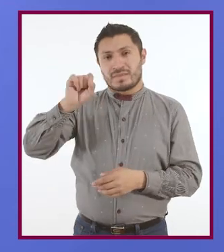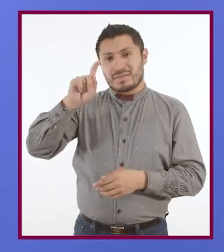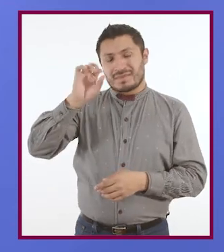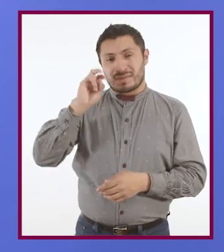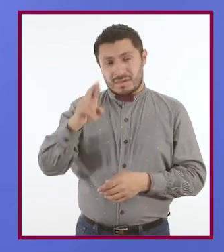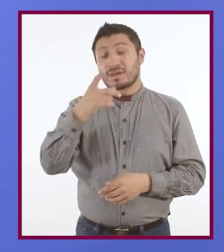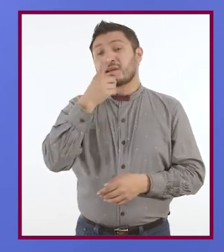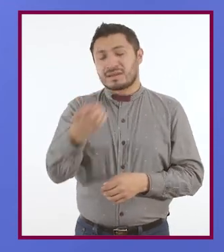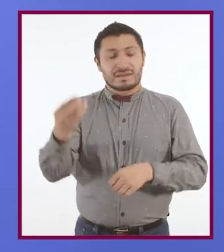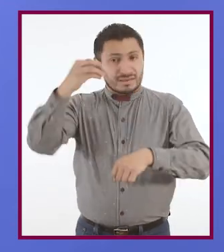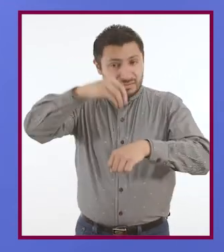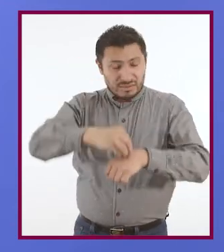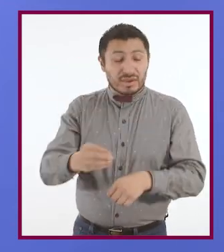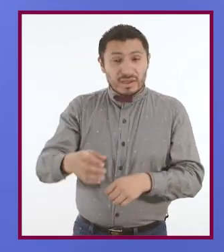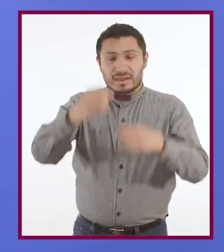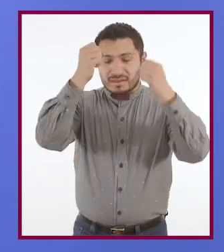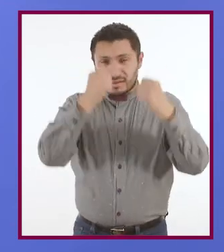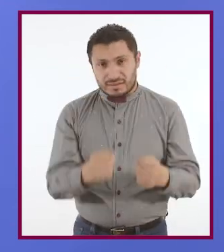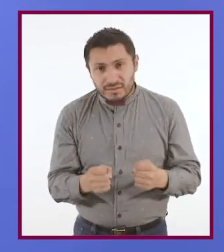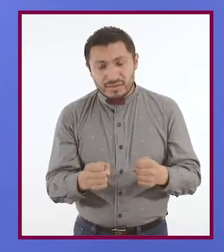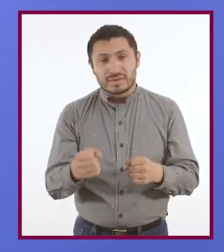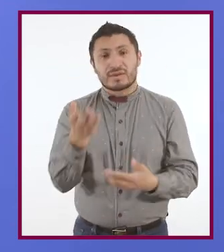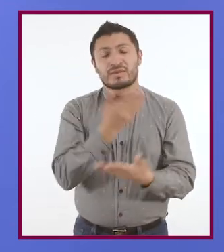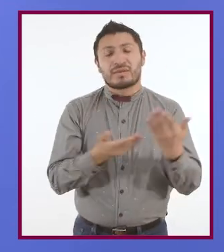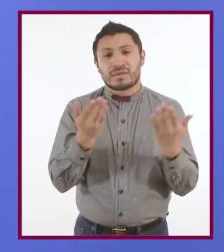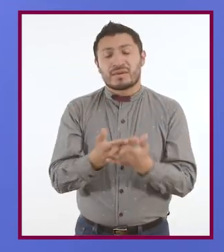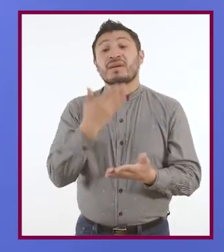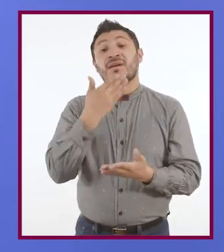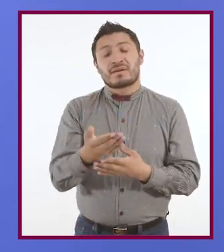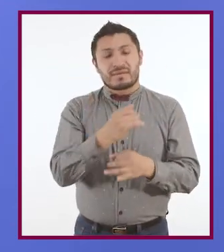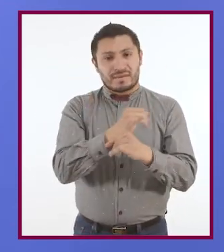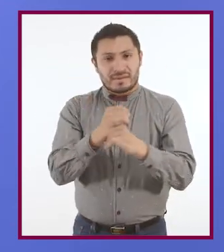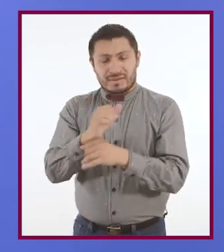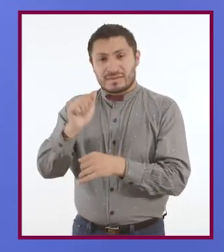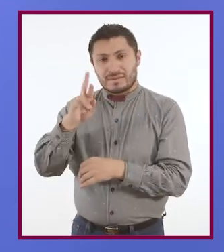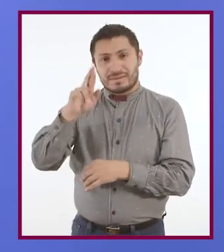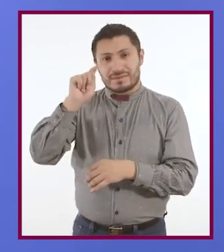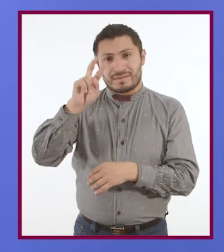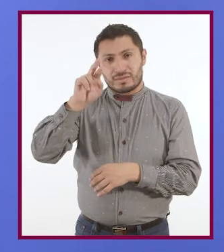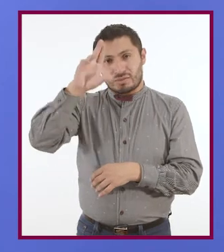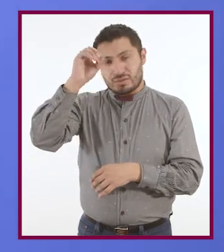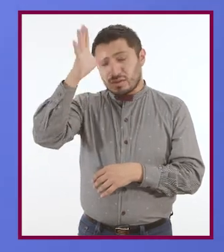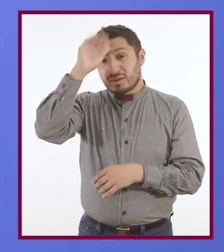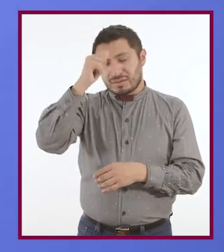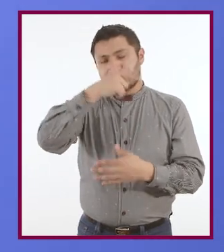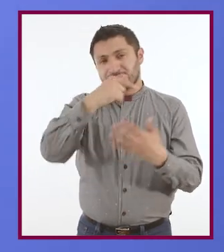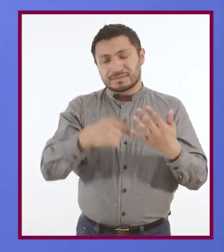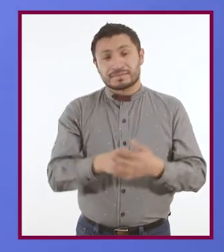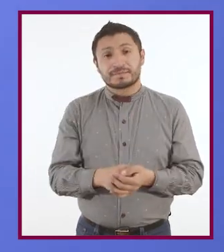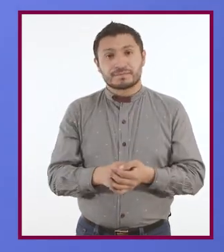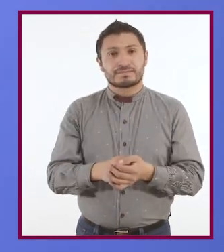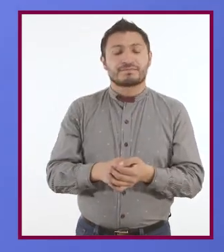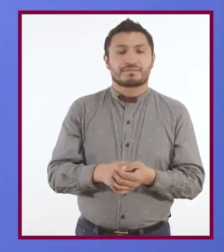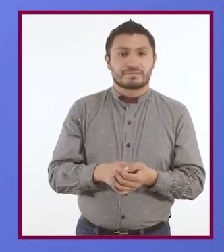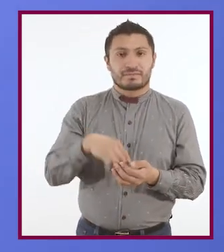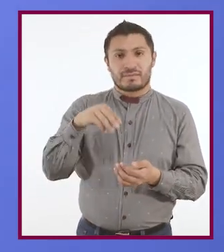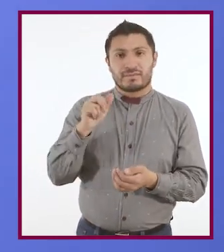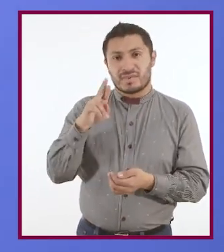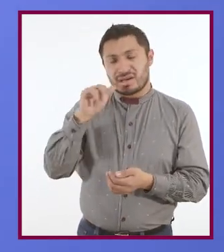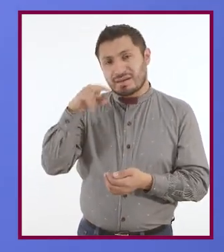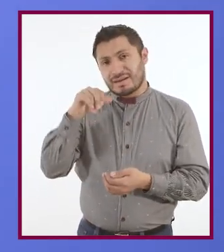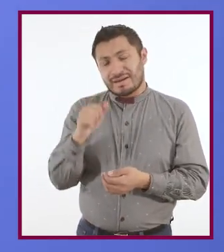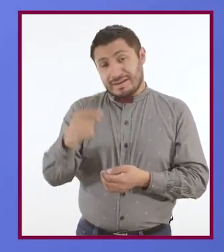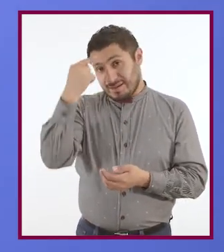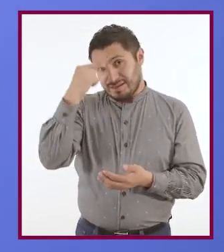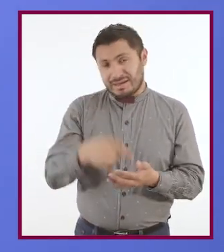asegurarnos de que eso que compartimos es fidedigno. Arturo está de acuerdo con sus compañeros. Por otro lado, Mariana cree